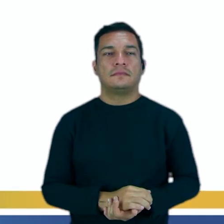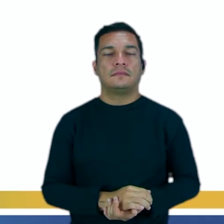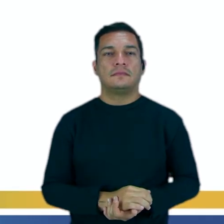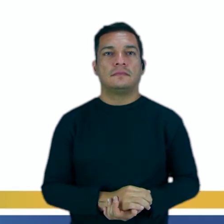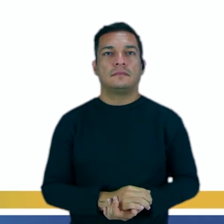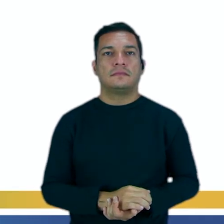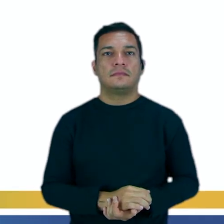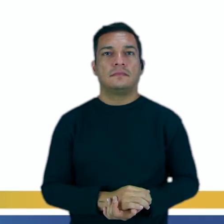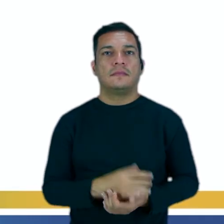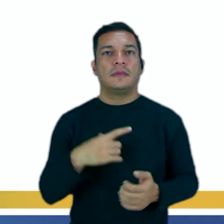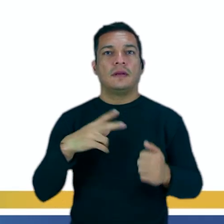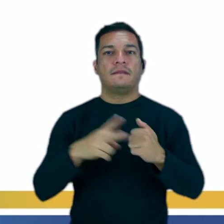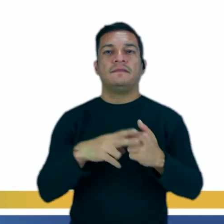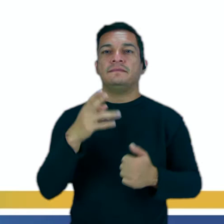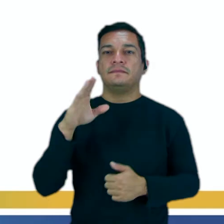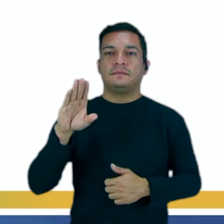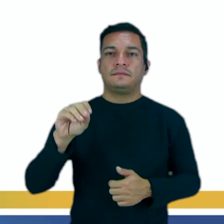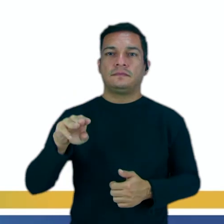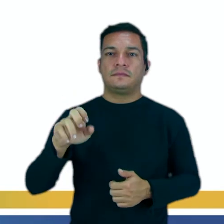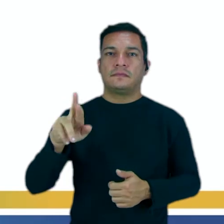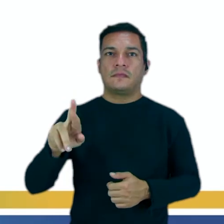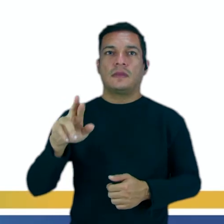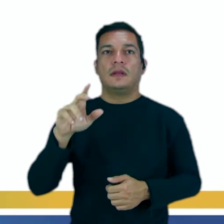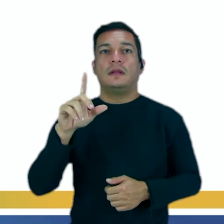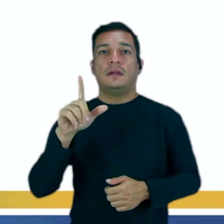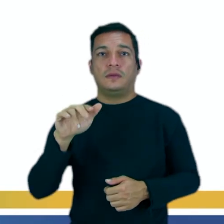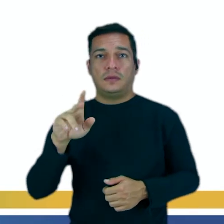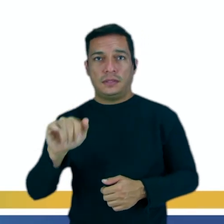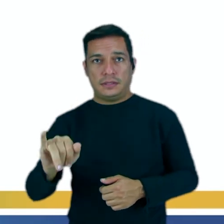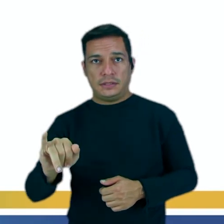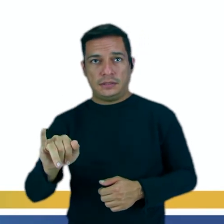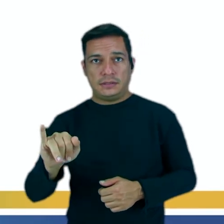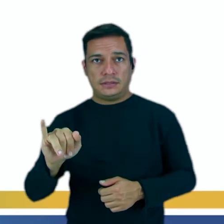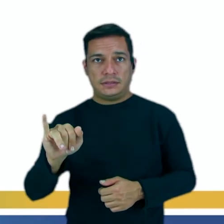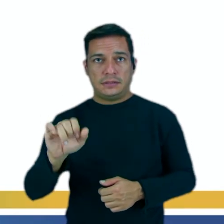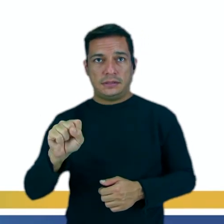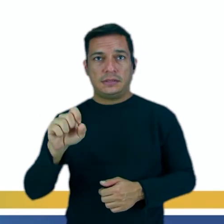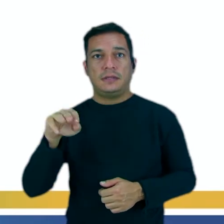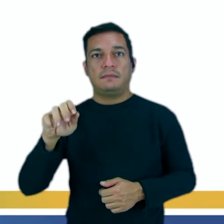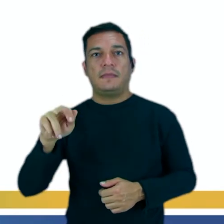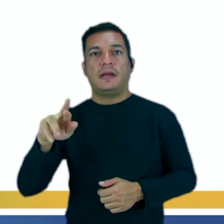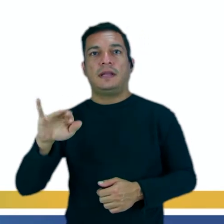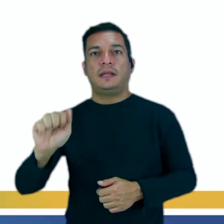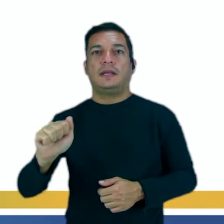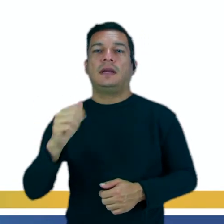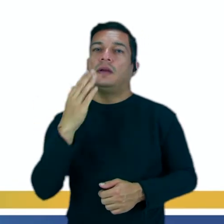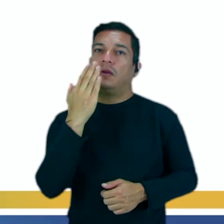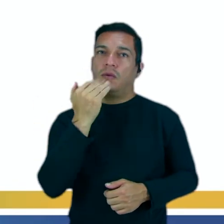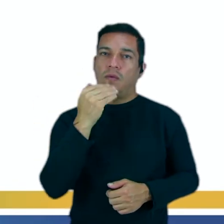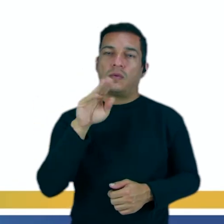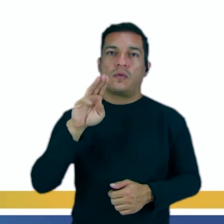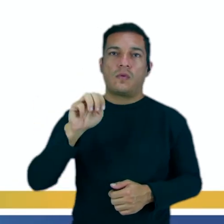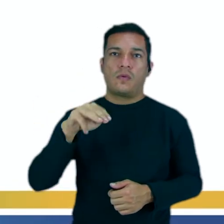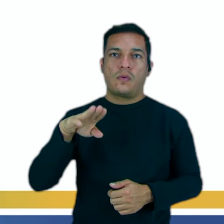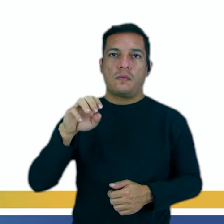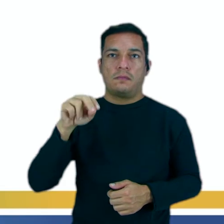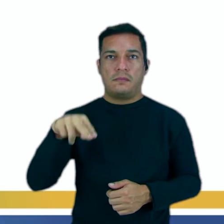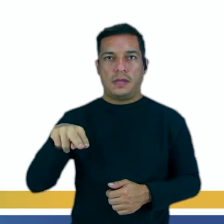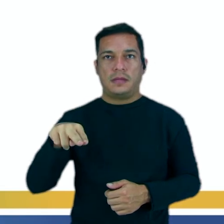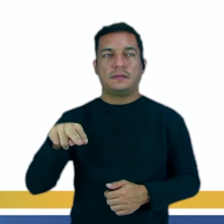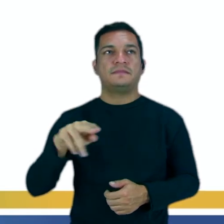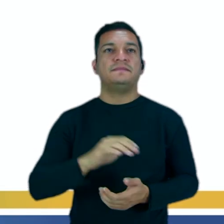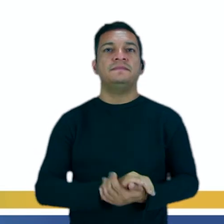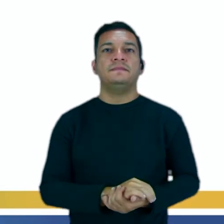¿sí? Tengo el verbo comer, Luis y María comen, son ellos, ¿sí? Comen con nosotros.